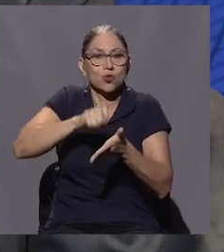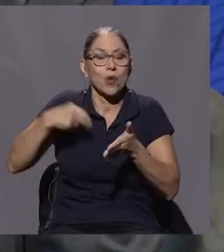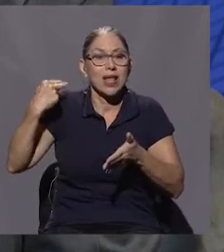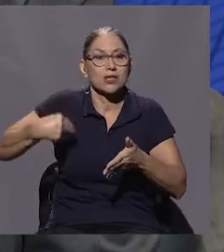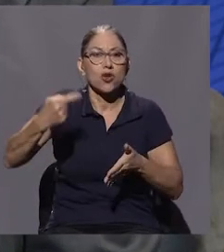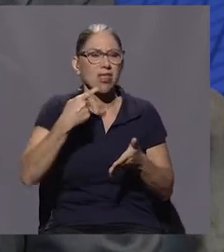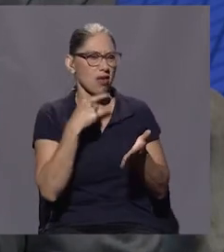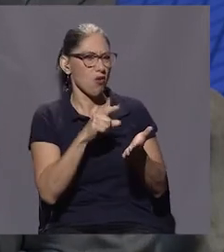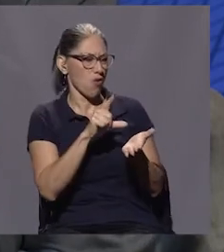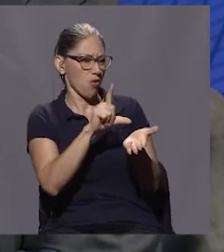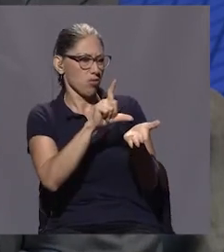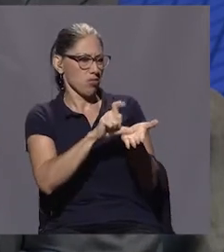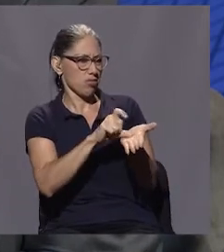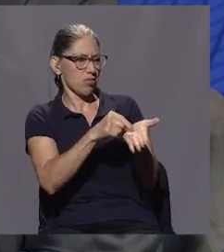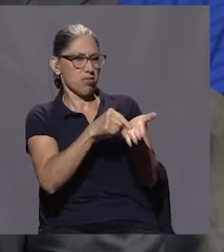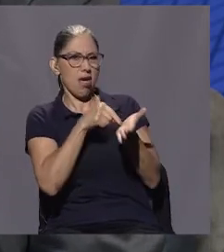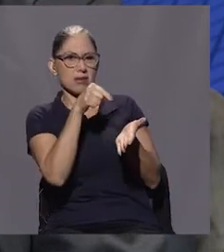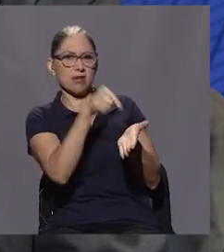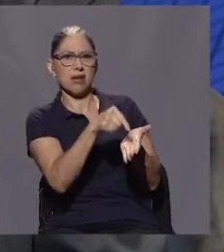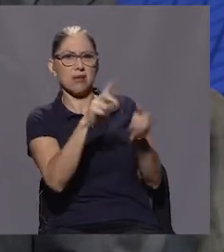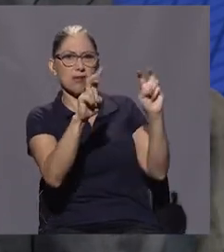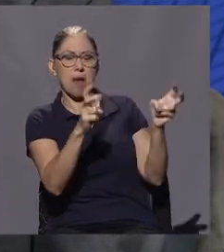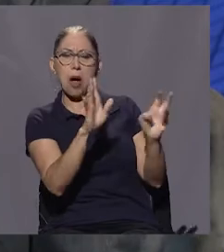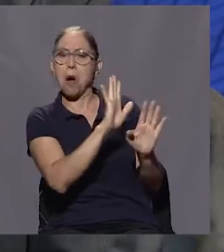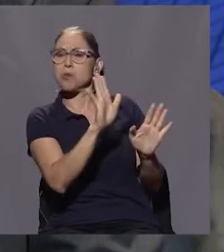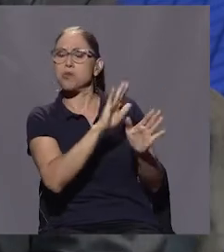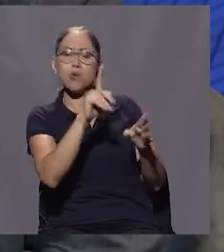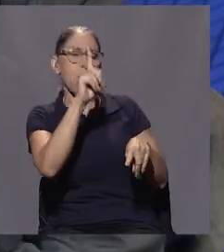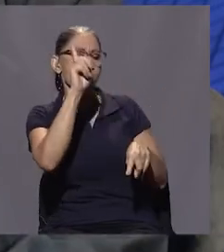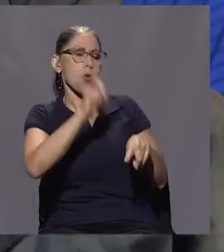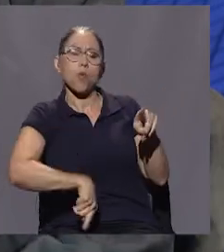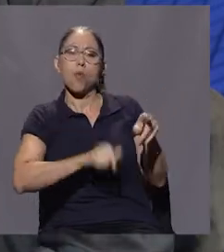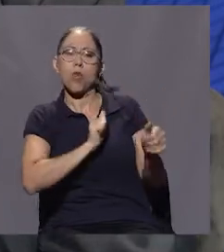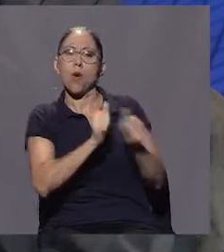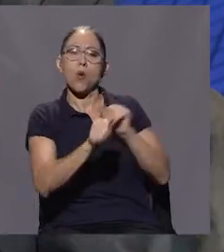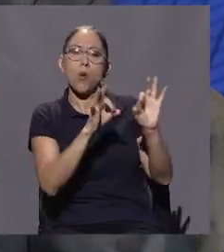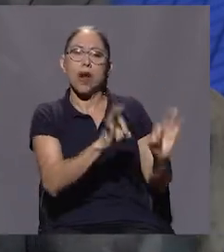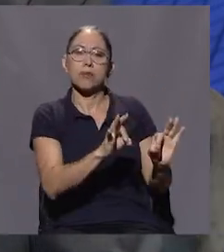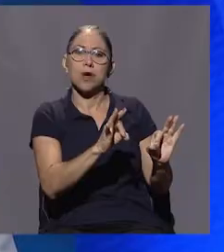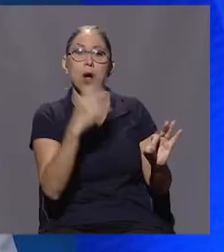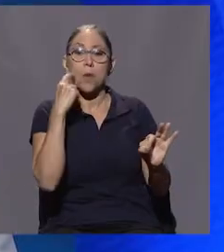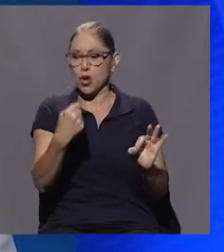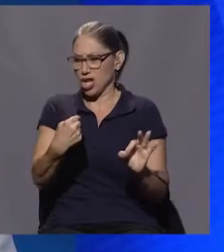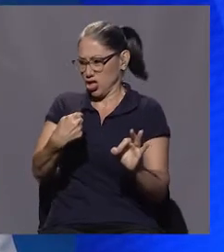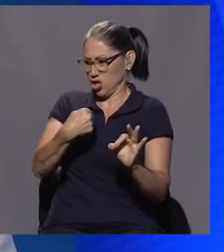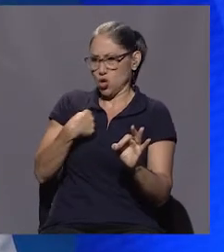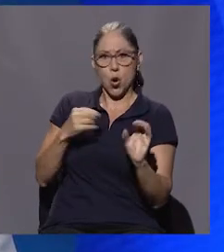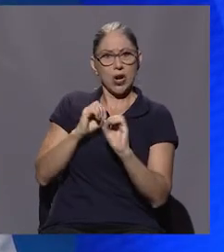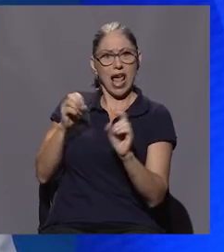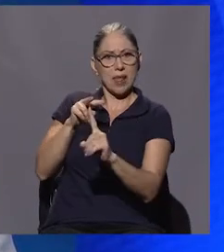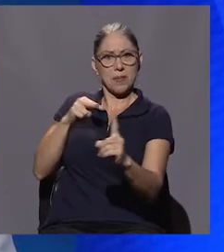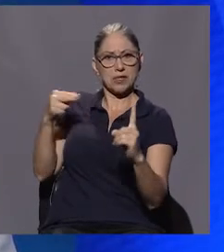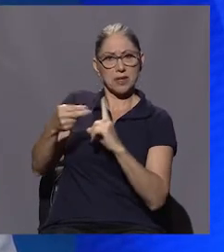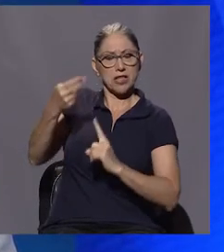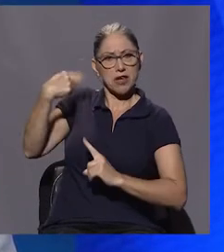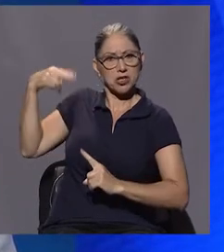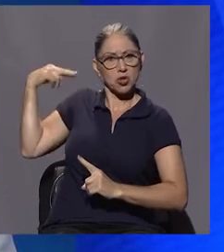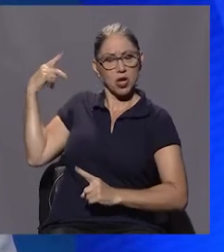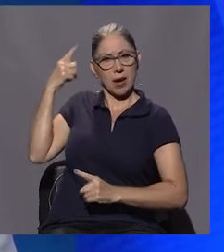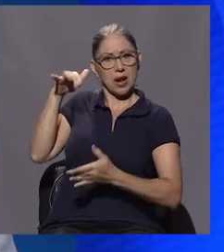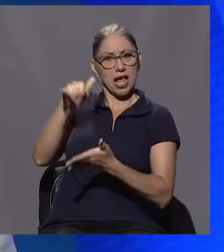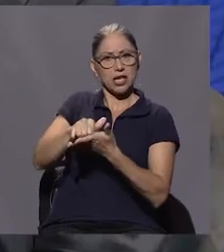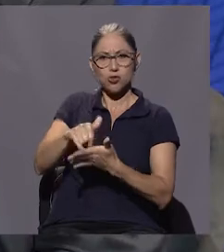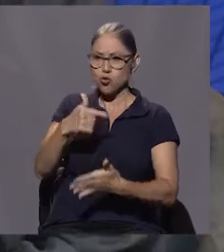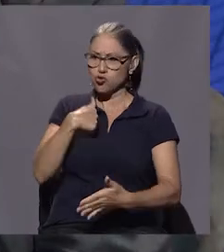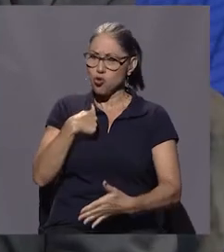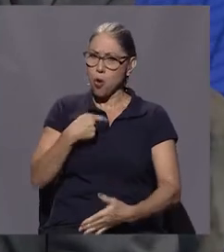podía probar ese tema porque yo no tenía perspectiva histórica para hacer eso. Bueno, yo un poco, mi carácter